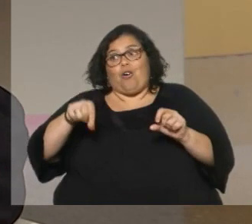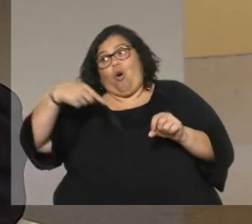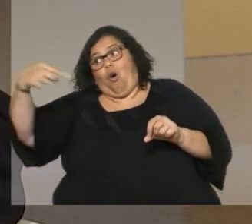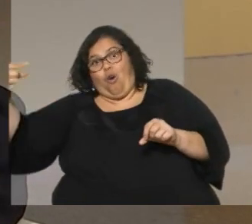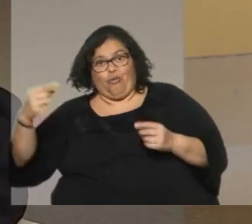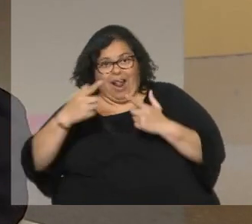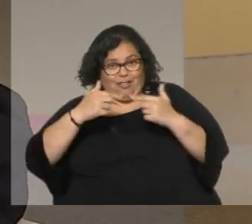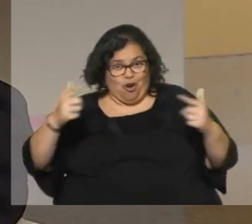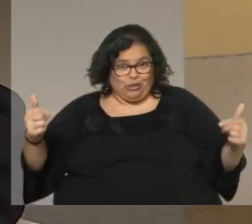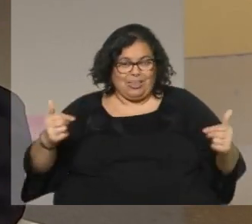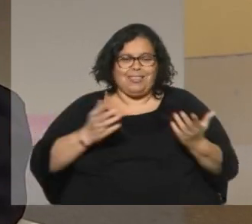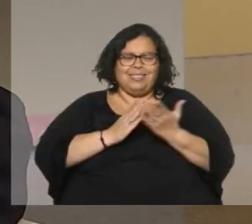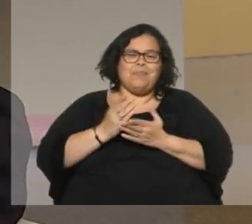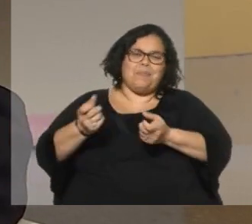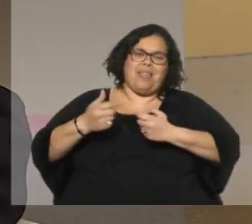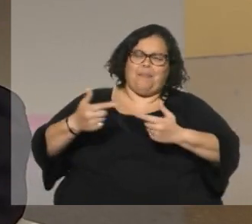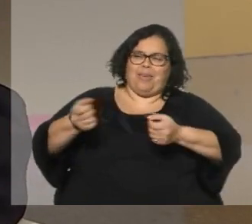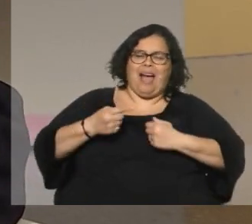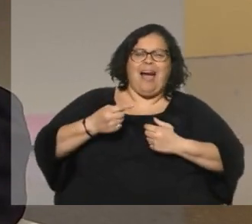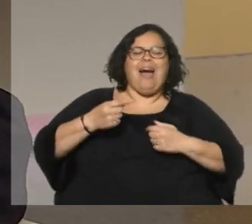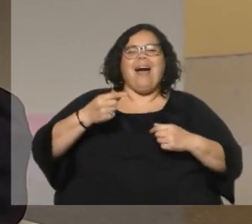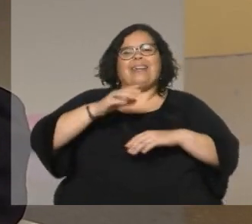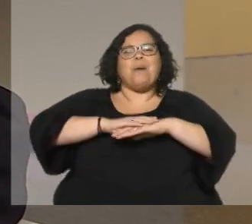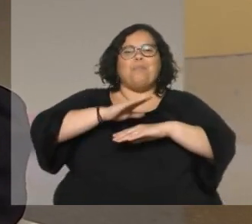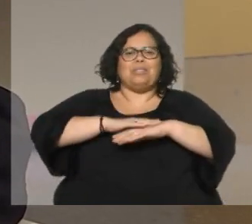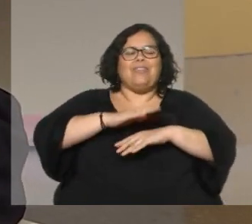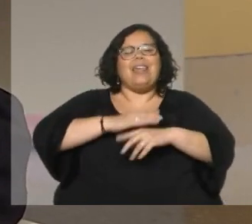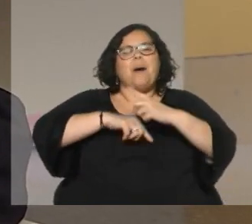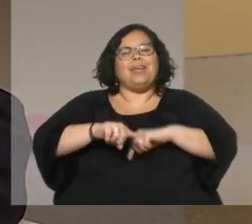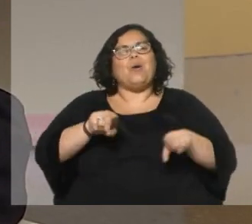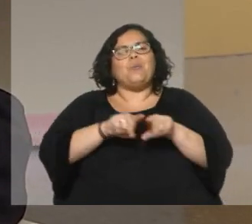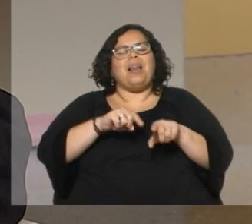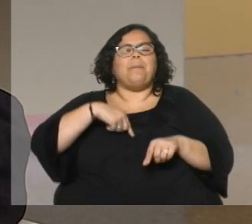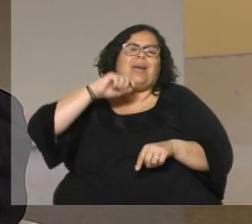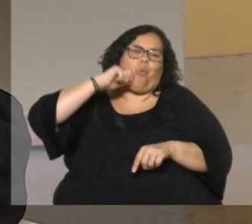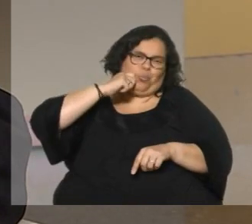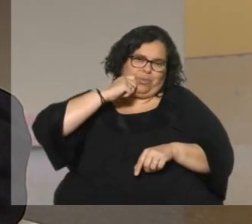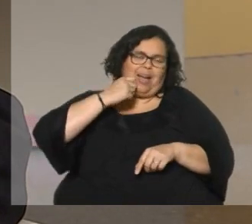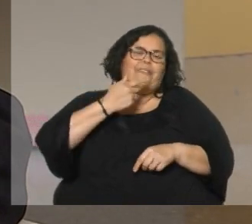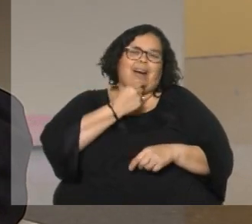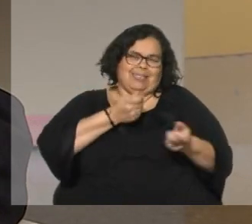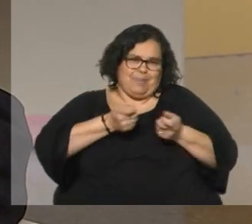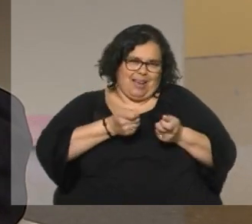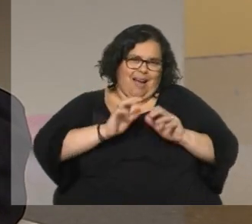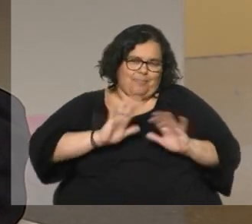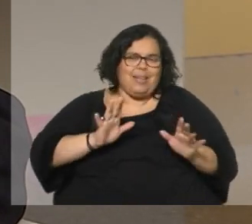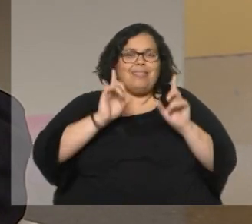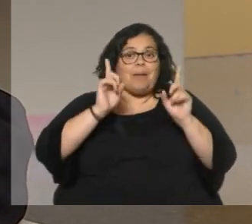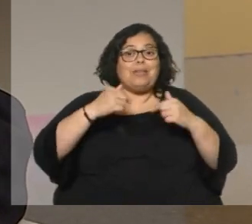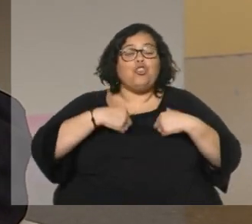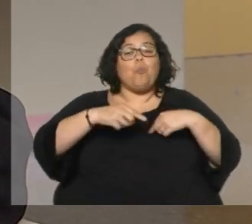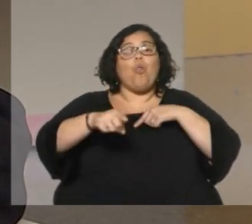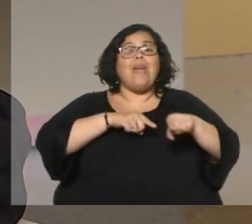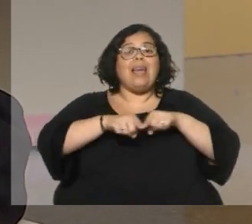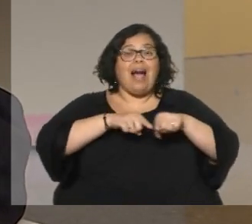cargando responsabilidad pero es muy linda y además es muy manejable además integro también como delegado del teatro circular la